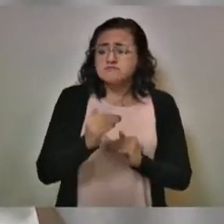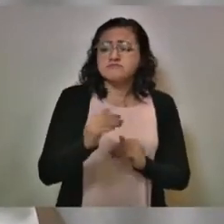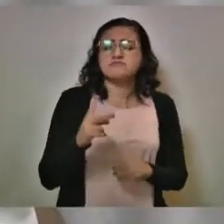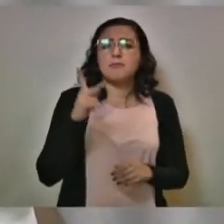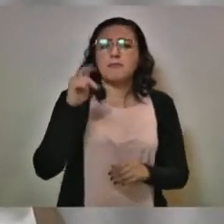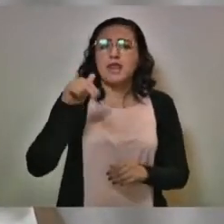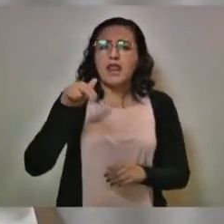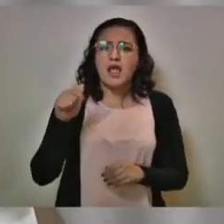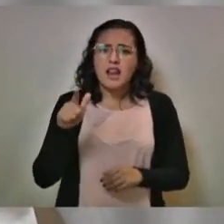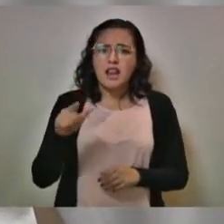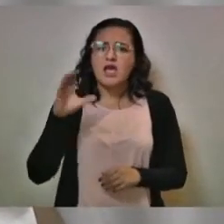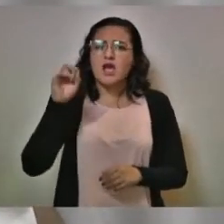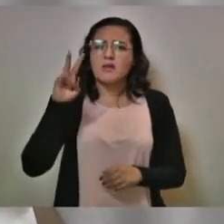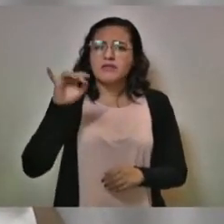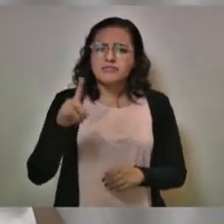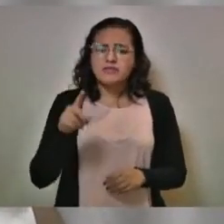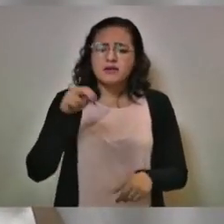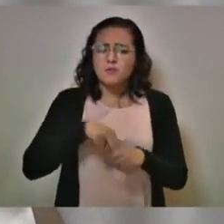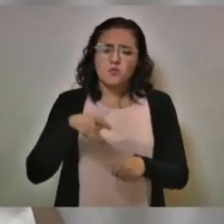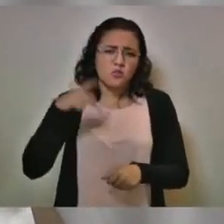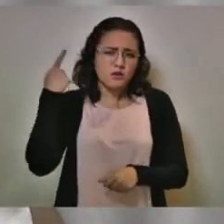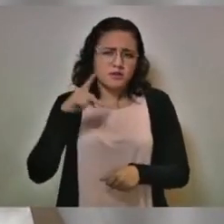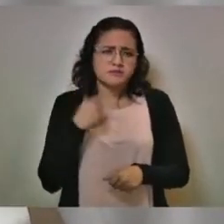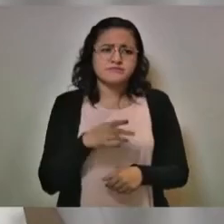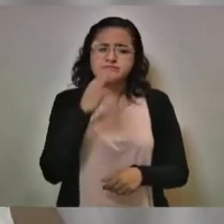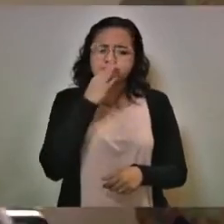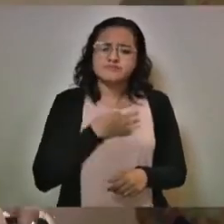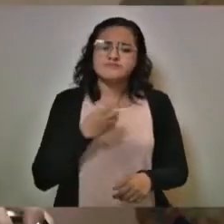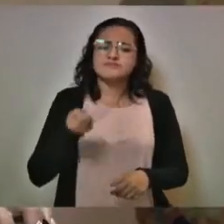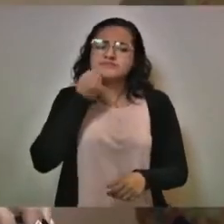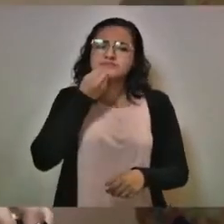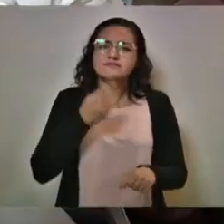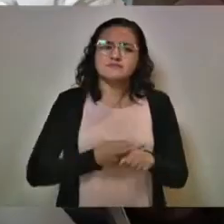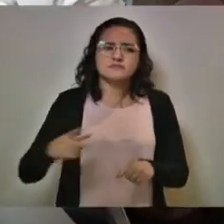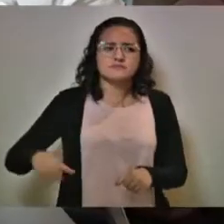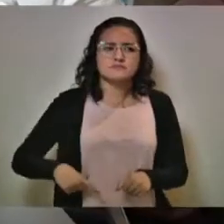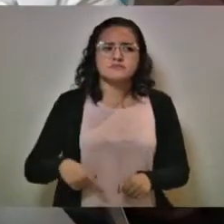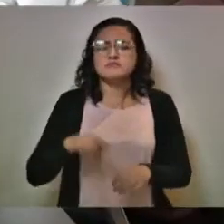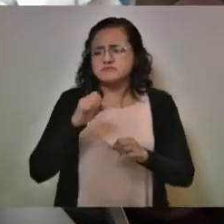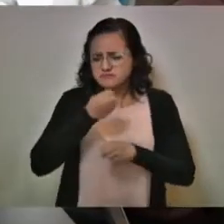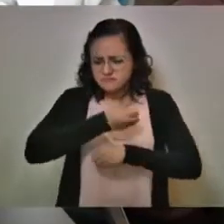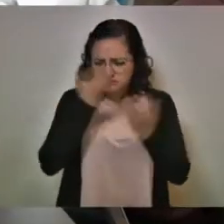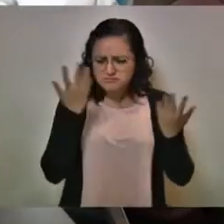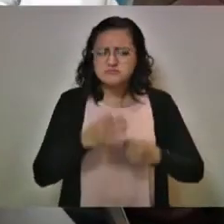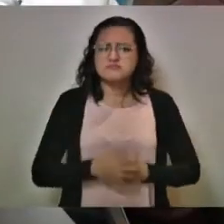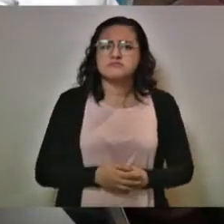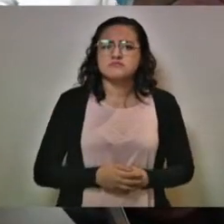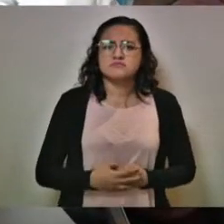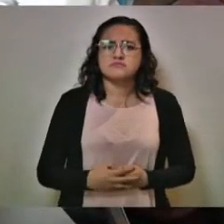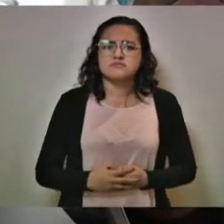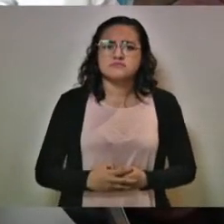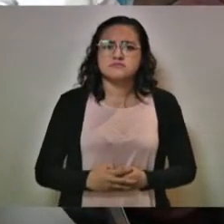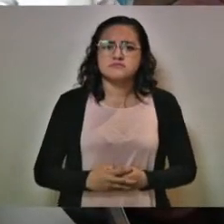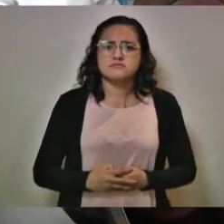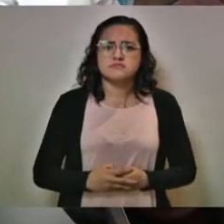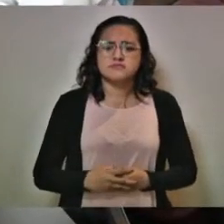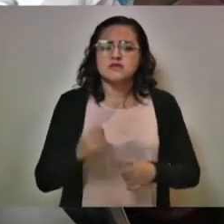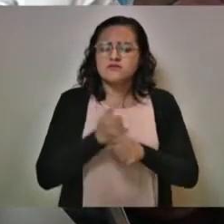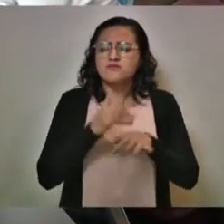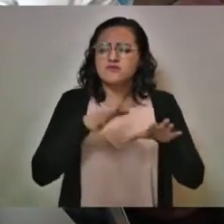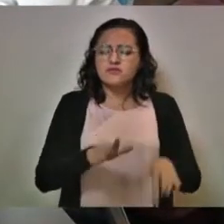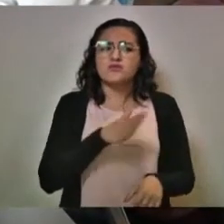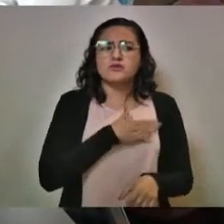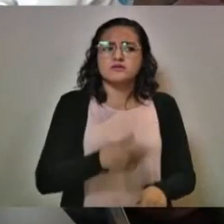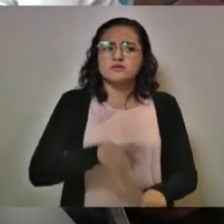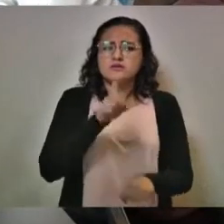en Puebla. Infórmanos, secretario de Gobernación. Sí, gobernador. Informar, muy buenos días